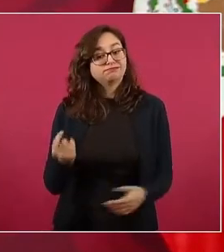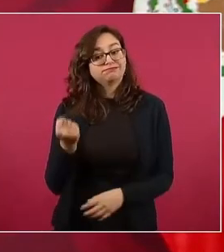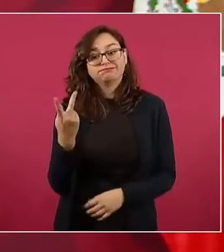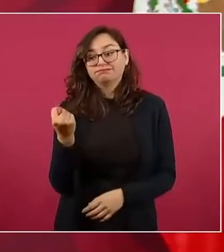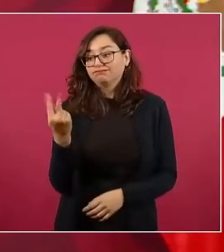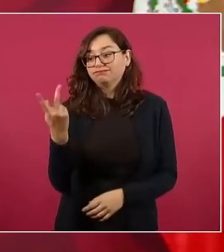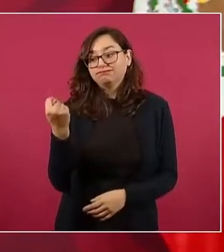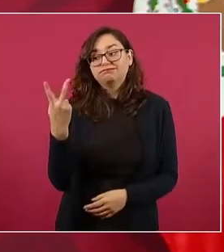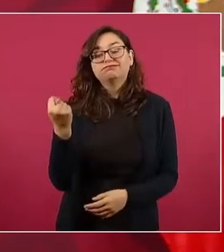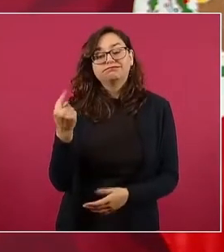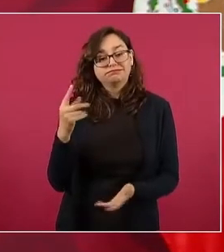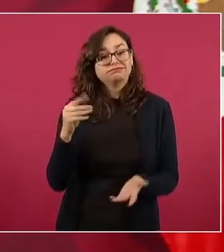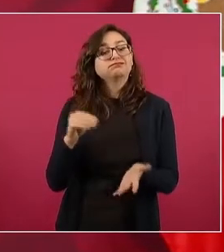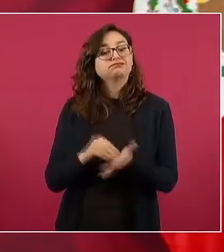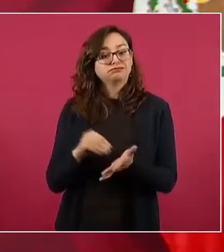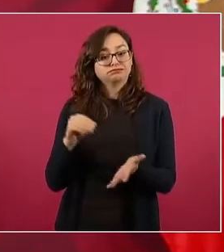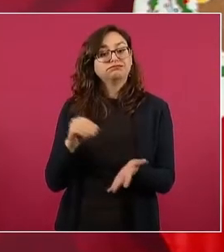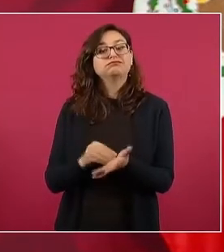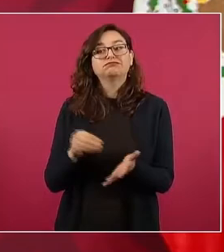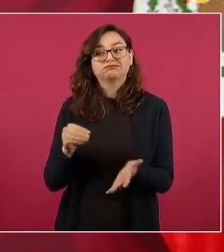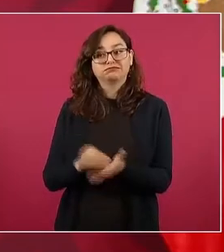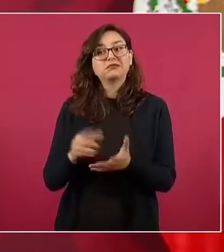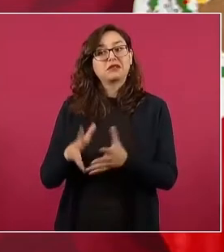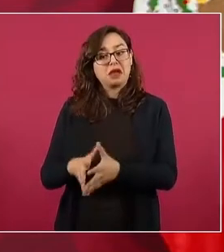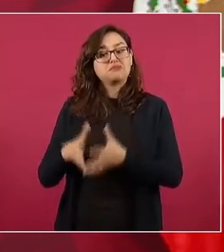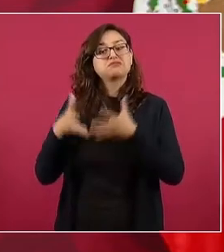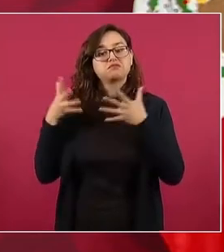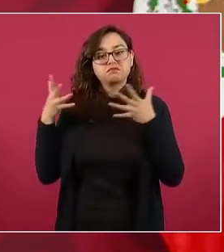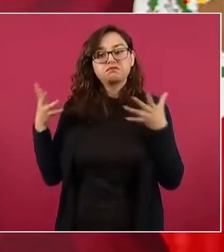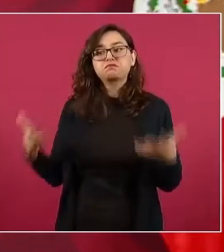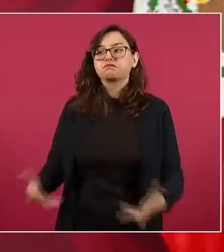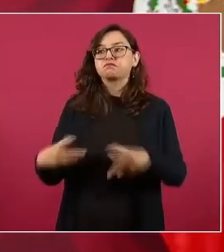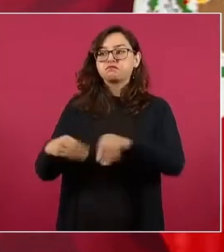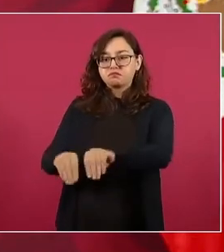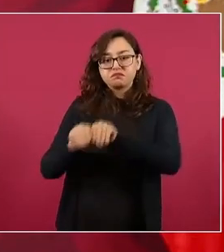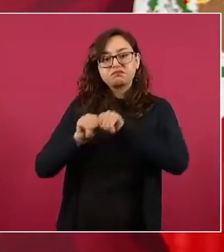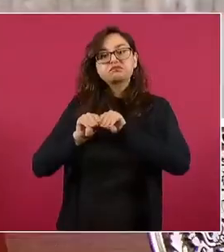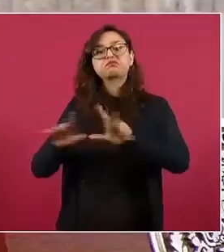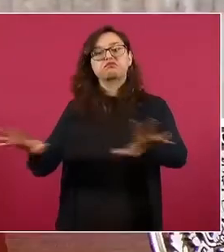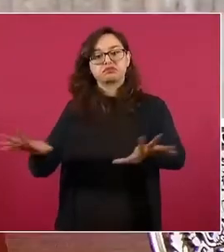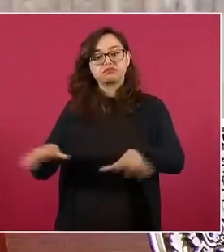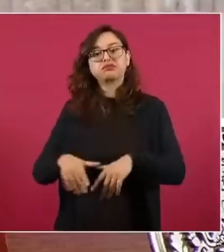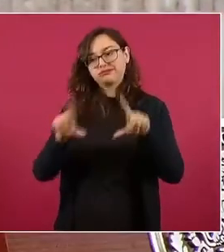que por el internet.